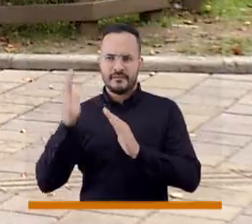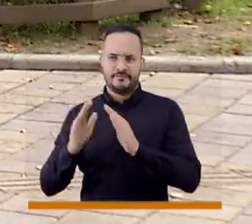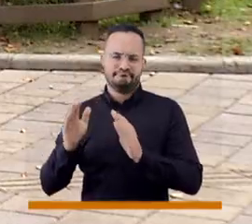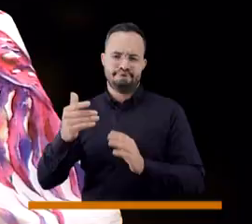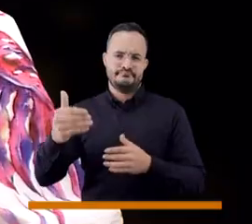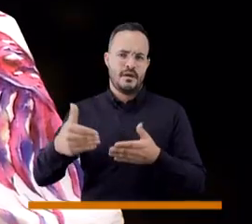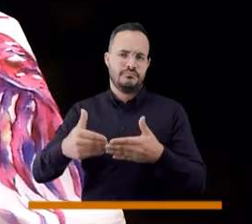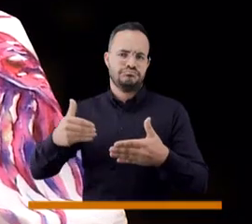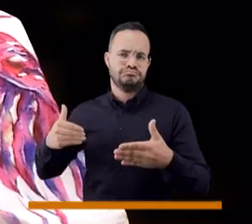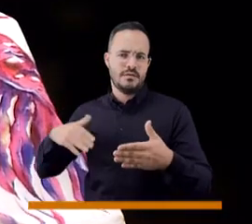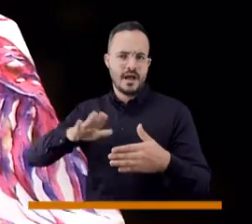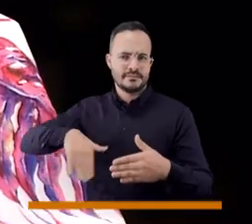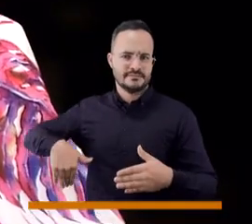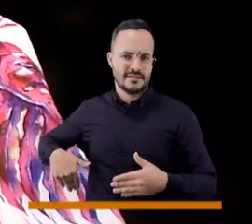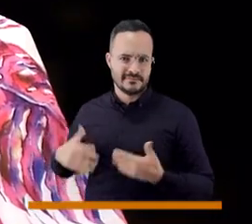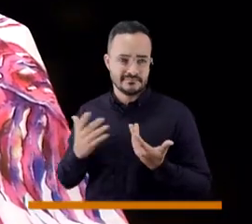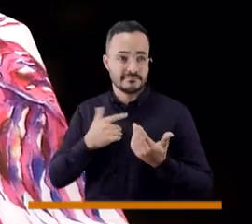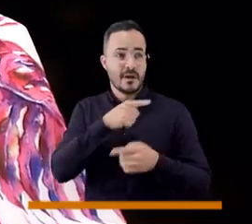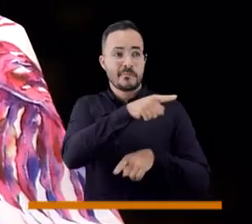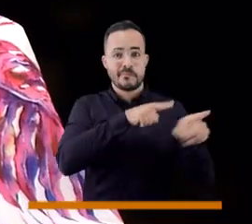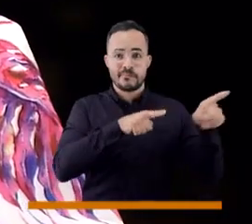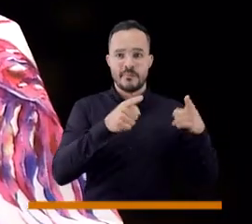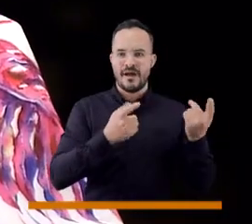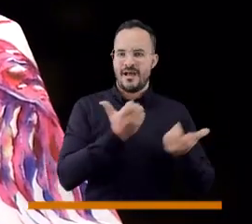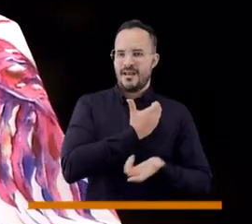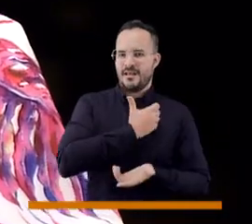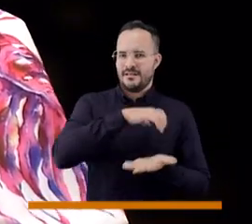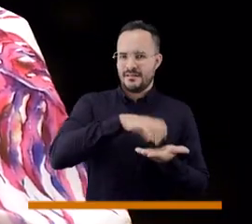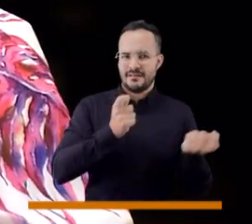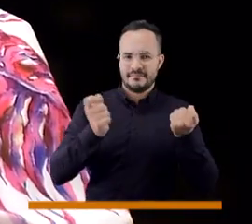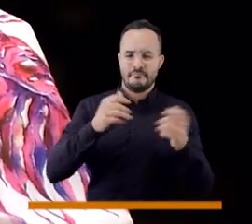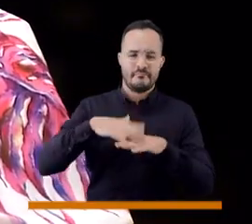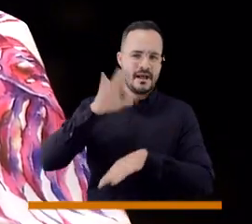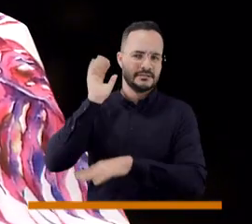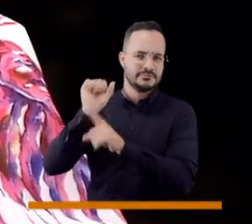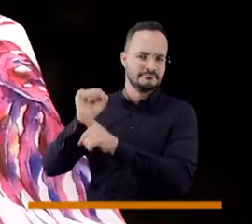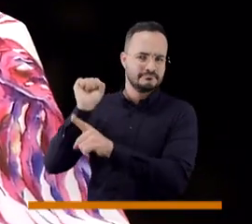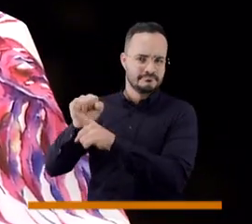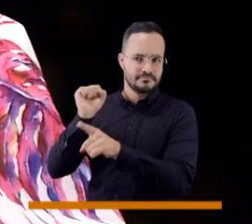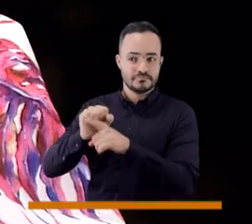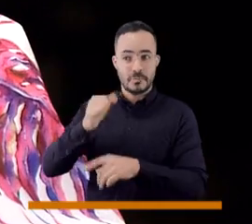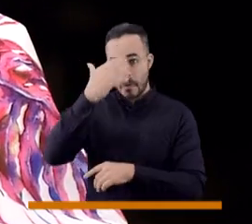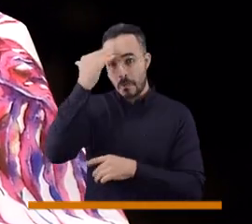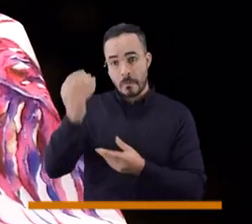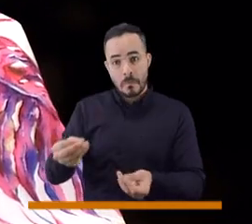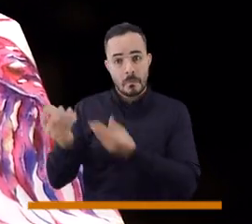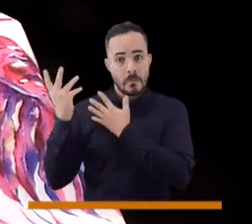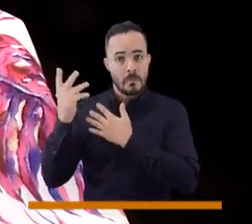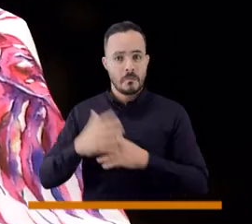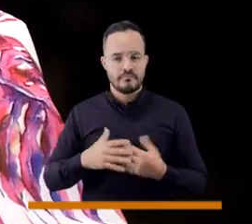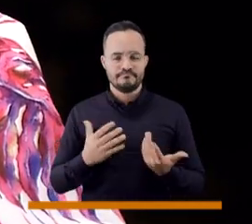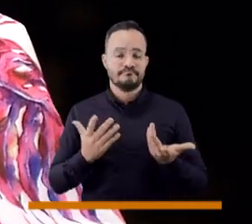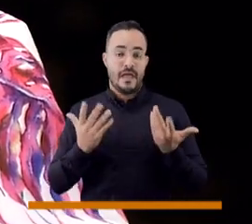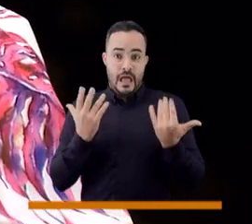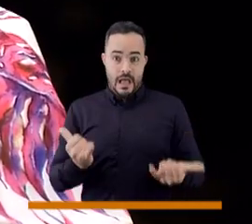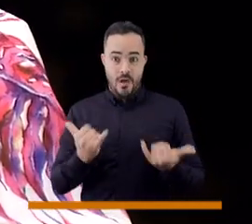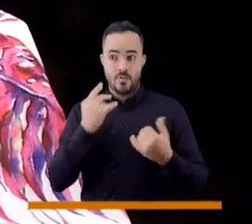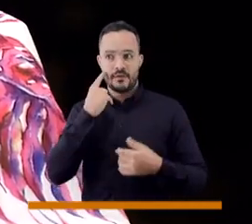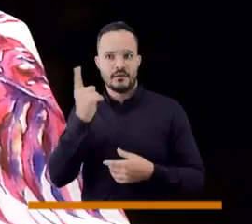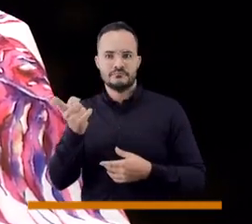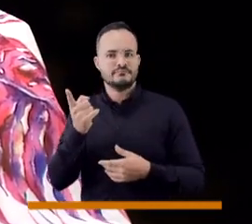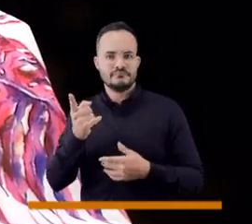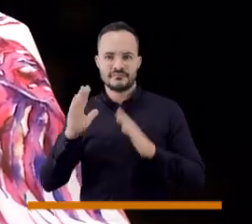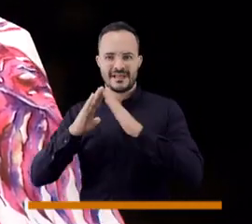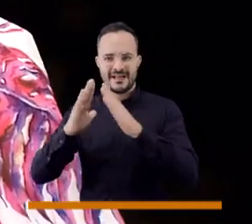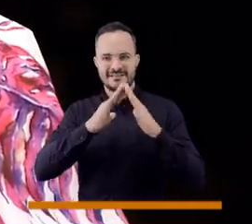se olvidan de ellos y hoy en particular tenemos varias problemáticas. Estamos viendo un aumento de predial desmesurado que